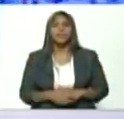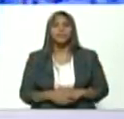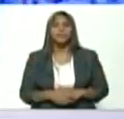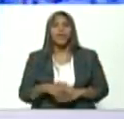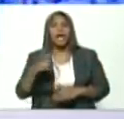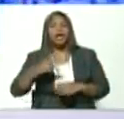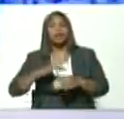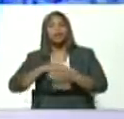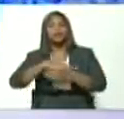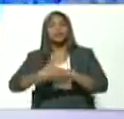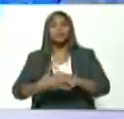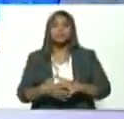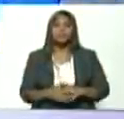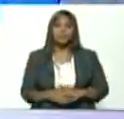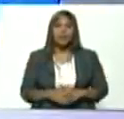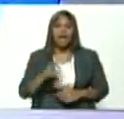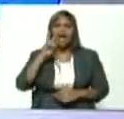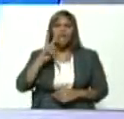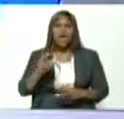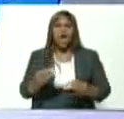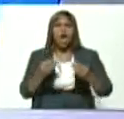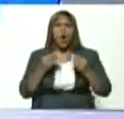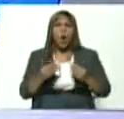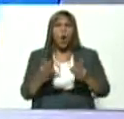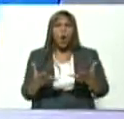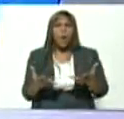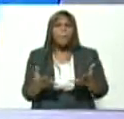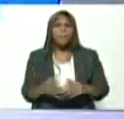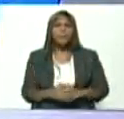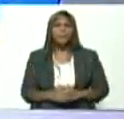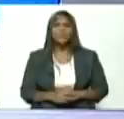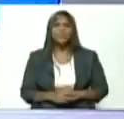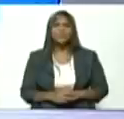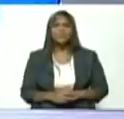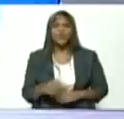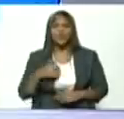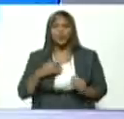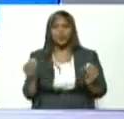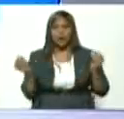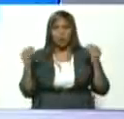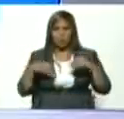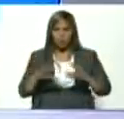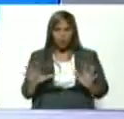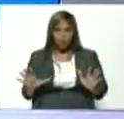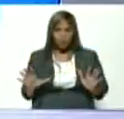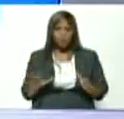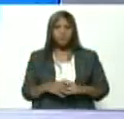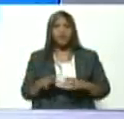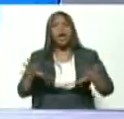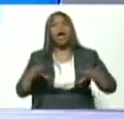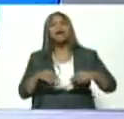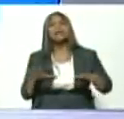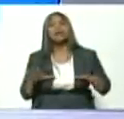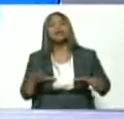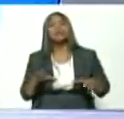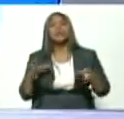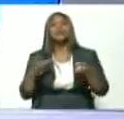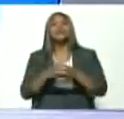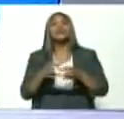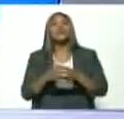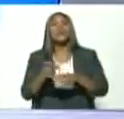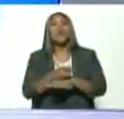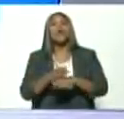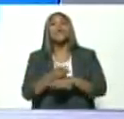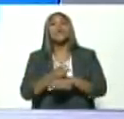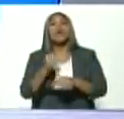Rodríguez hay que ver cómo se conjuga esto estoy de acuerdo que el consejo de gobierno de la clase